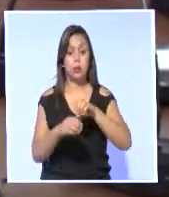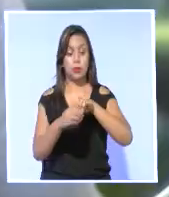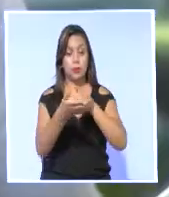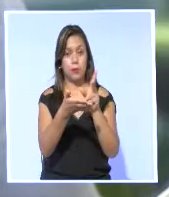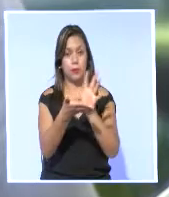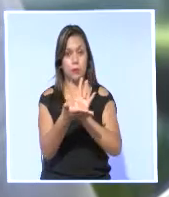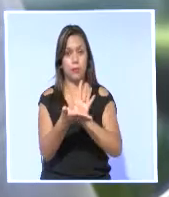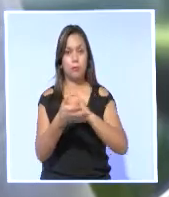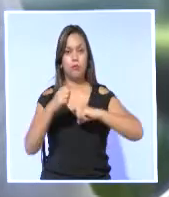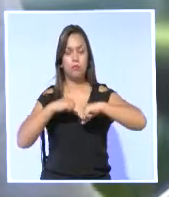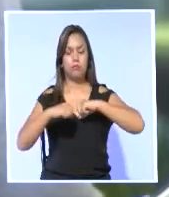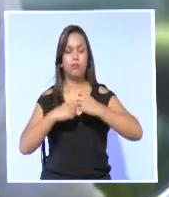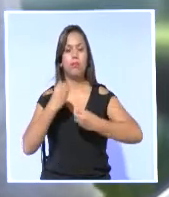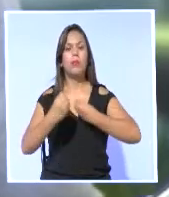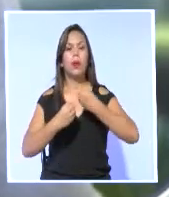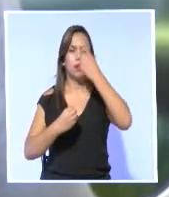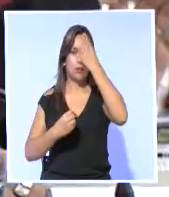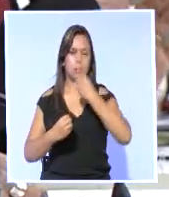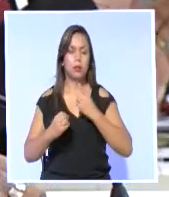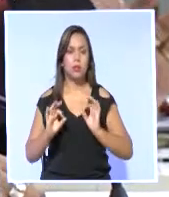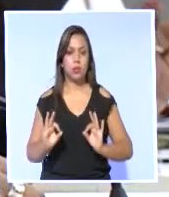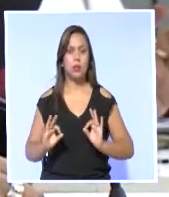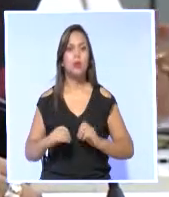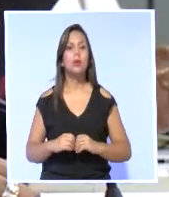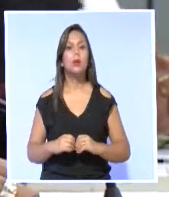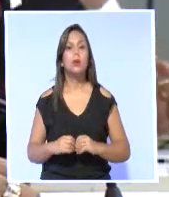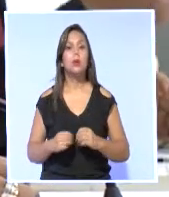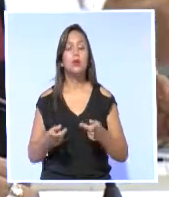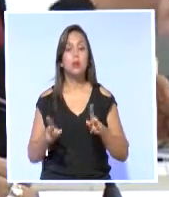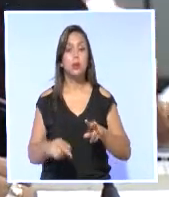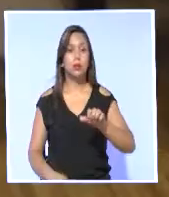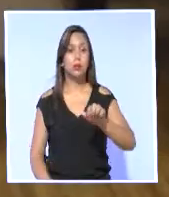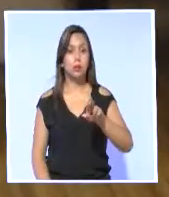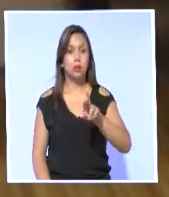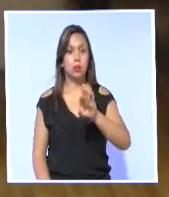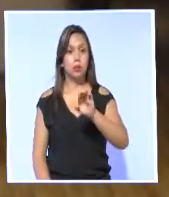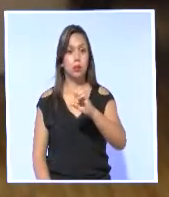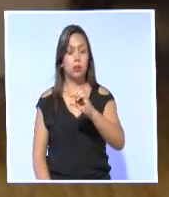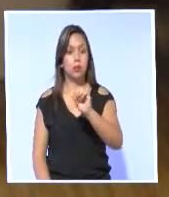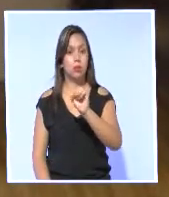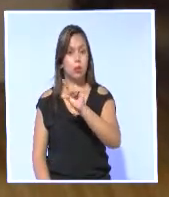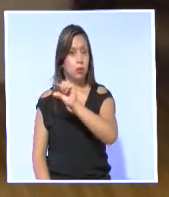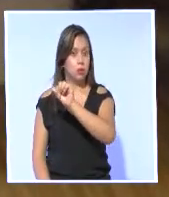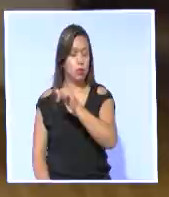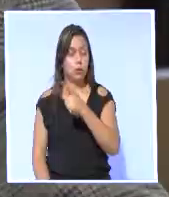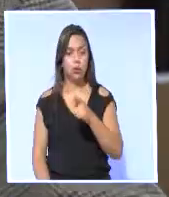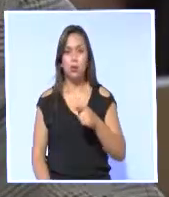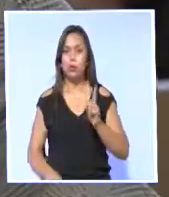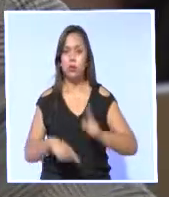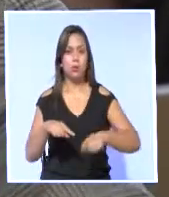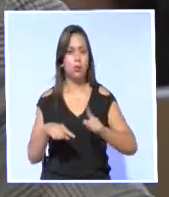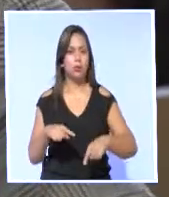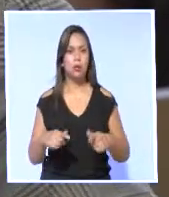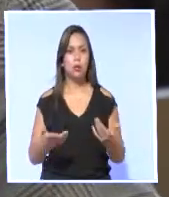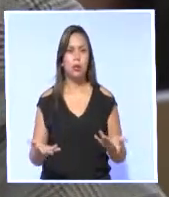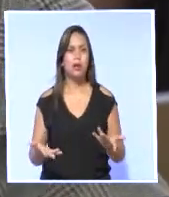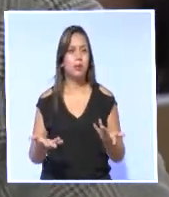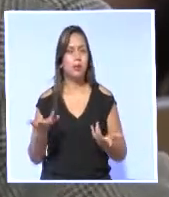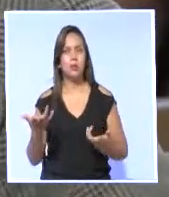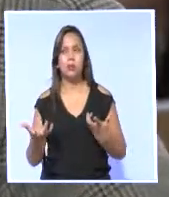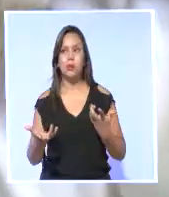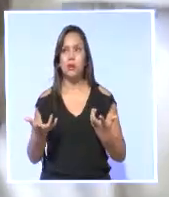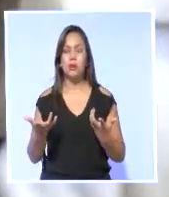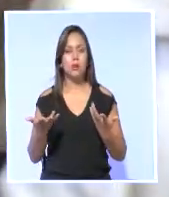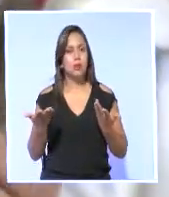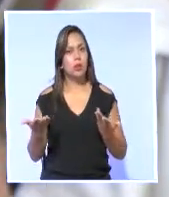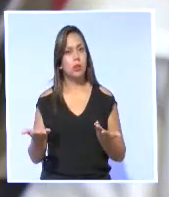Nacional tomar las medidas correspondientes. Según Karina Arteaga, integrante de dicha mesa, no permitirán que sigan ocurriendo este tipo de actos